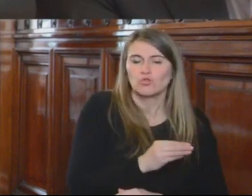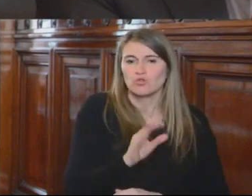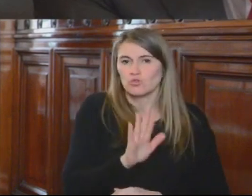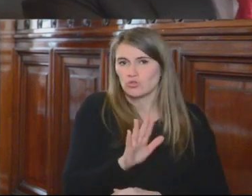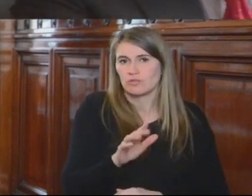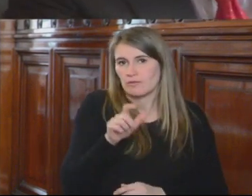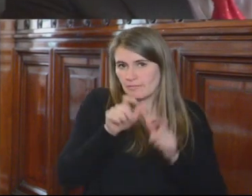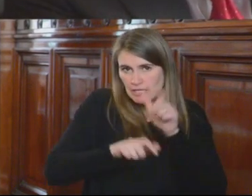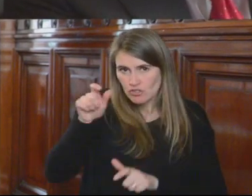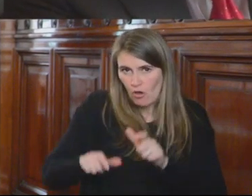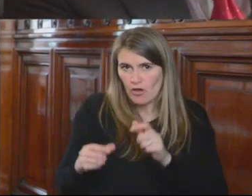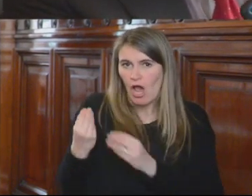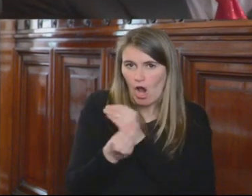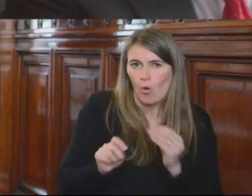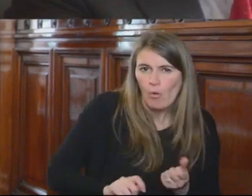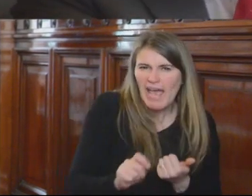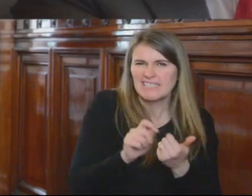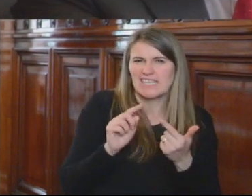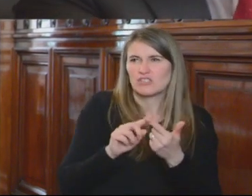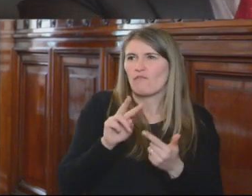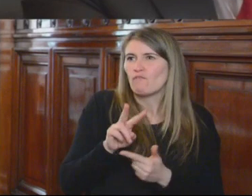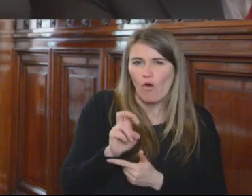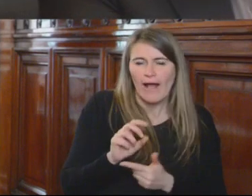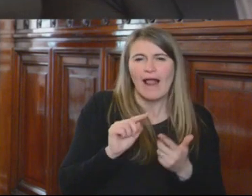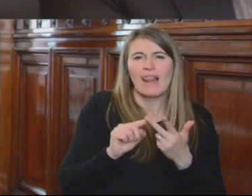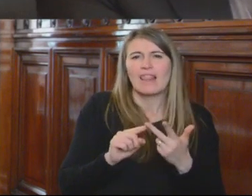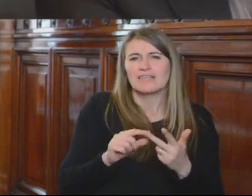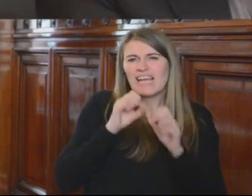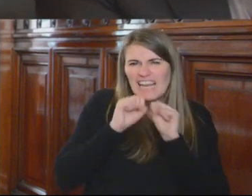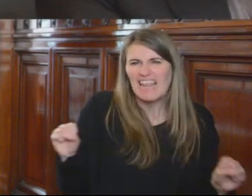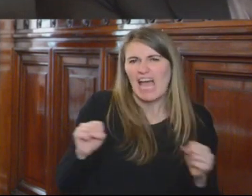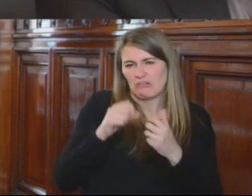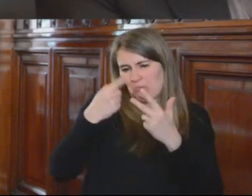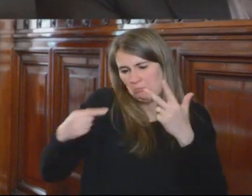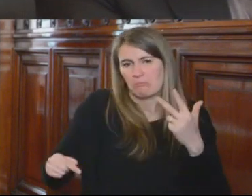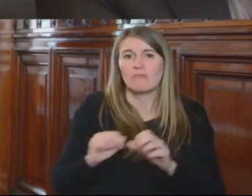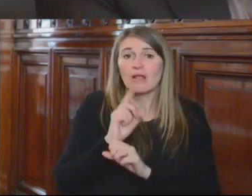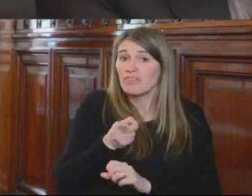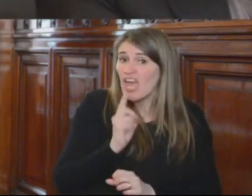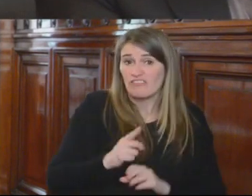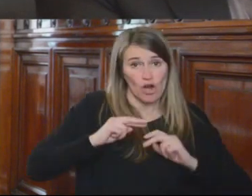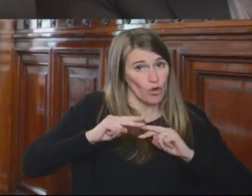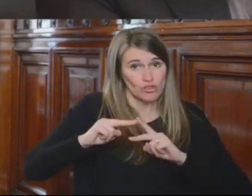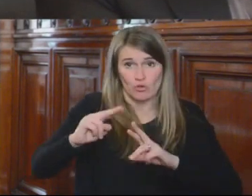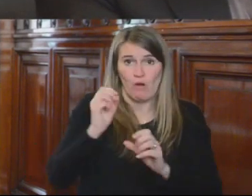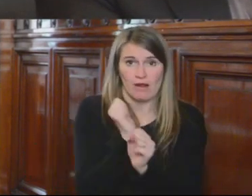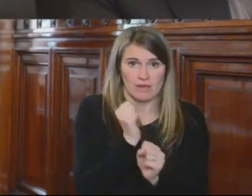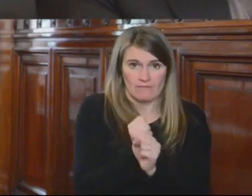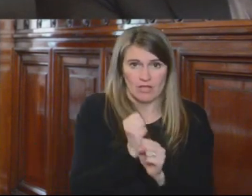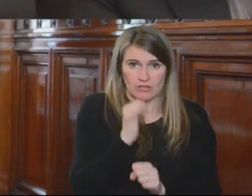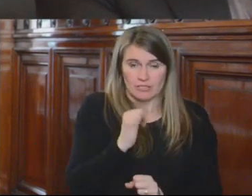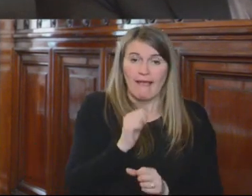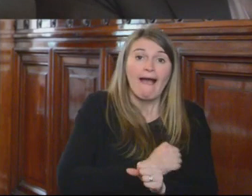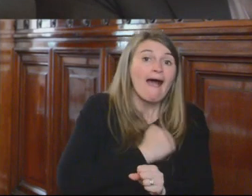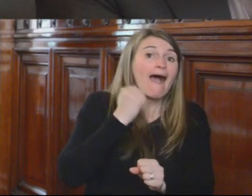las vocales, juezas, juezas, secretarios, etcétera, deberán continuar en sus funciones hasta la